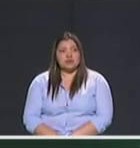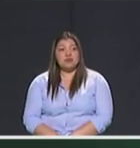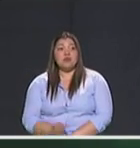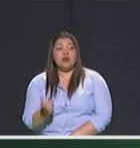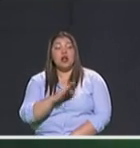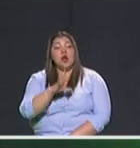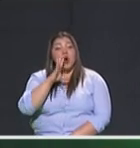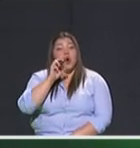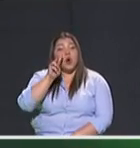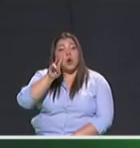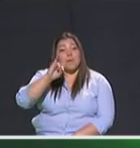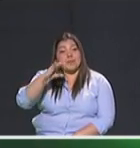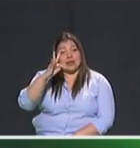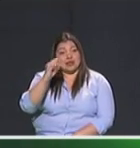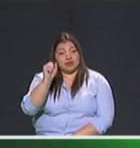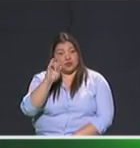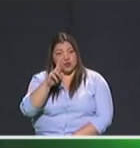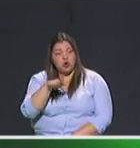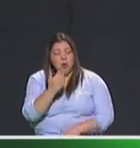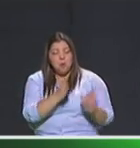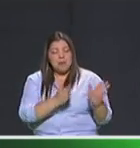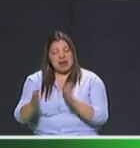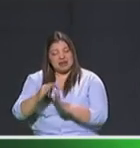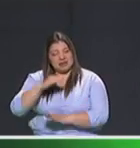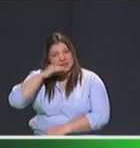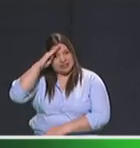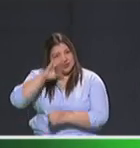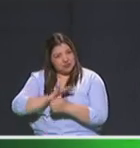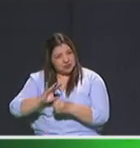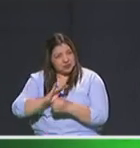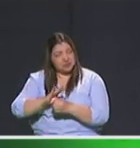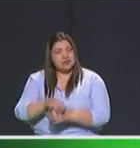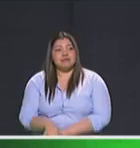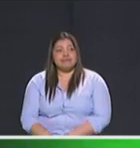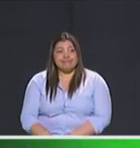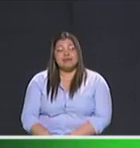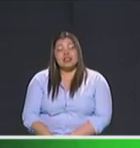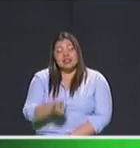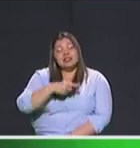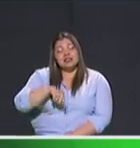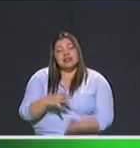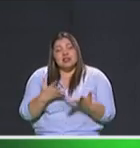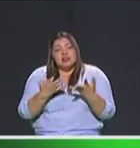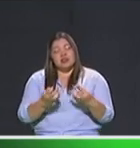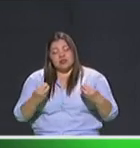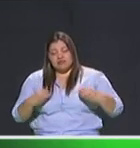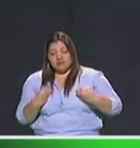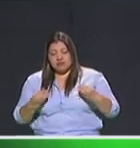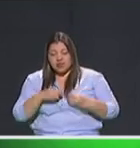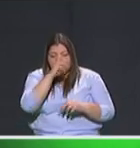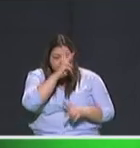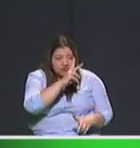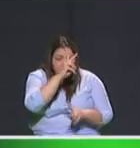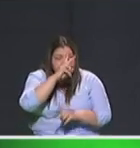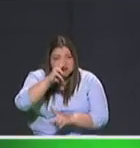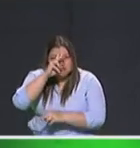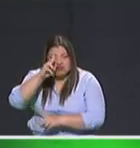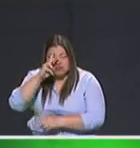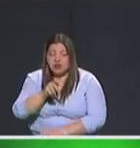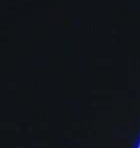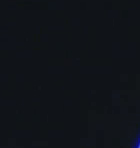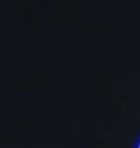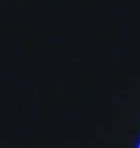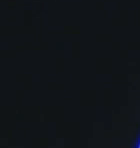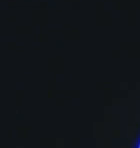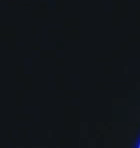puntual de seguridad para la ciudad. Queremos una ciudad donde se respete la vida y se asegura para todos sus habitantes. Para ello tenemos una serie de acciones